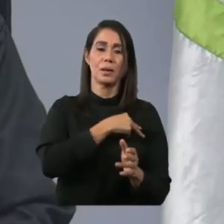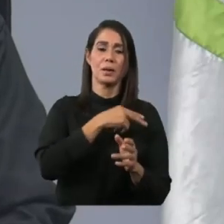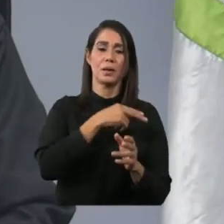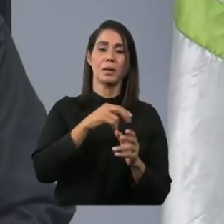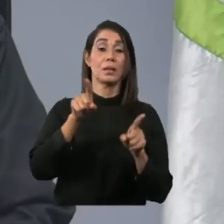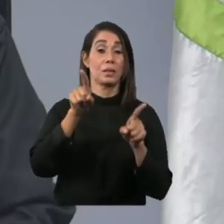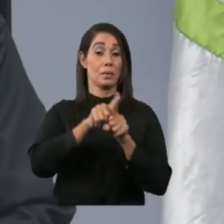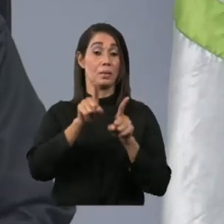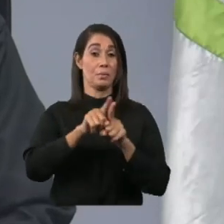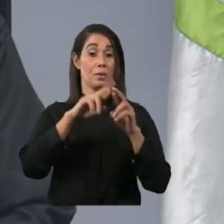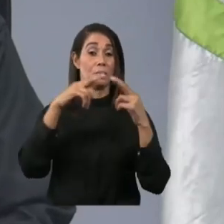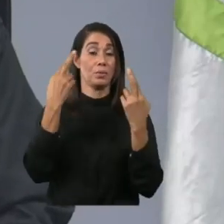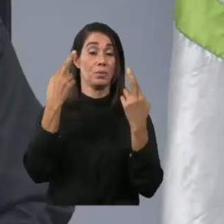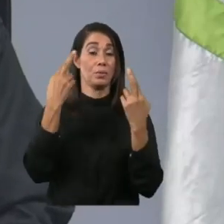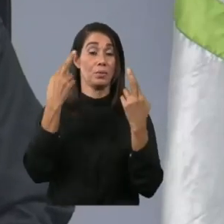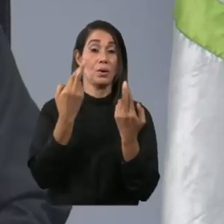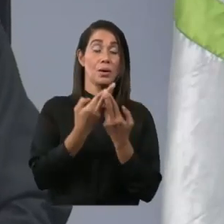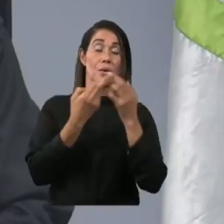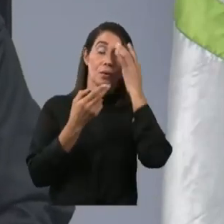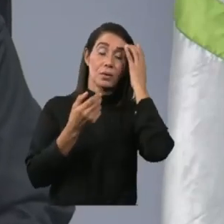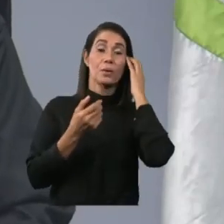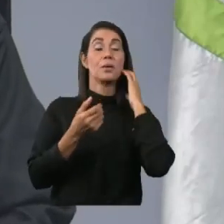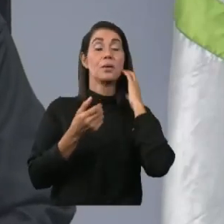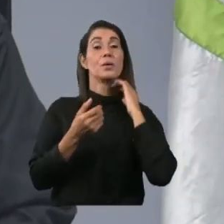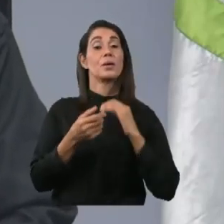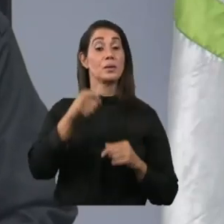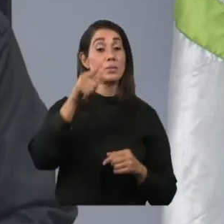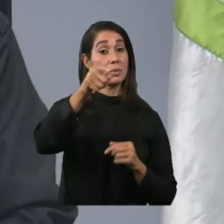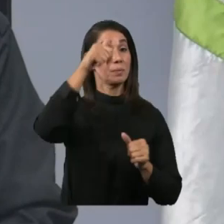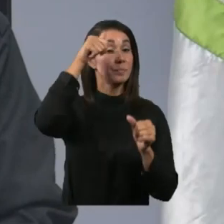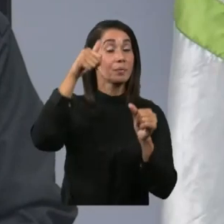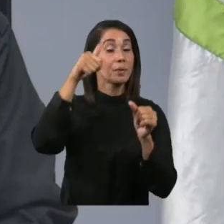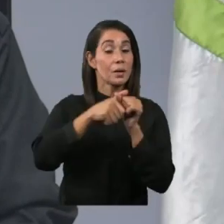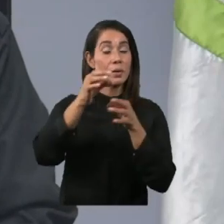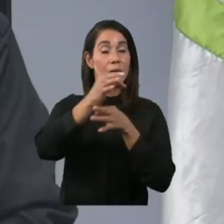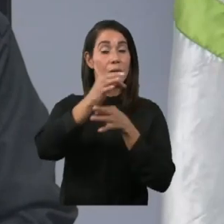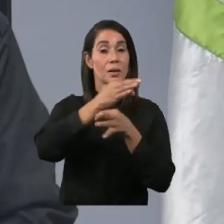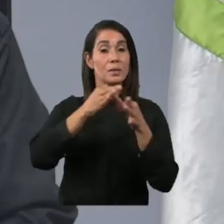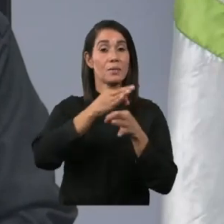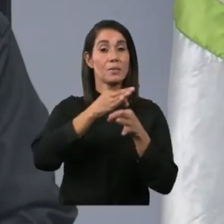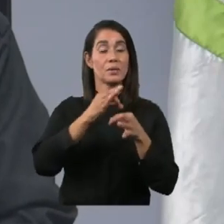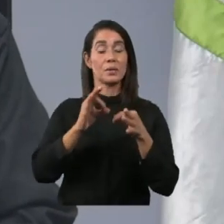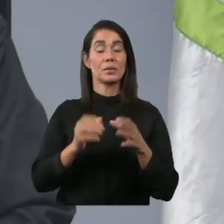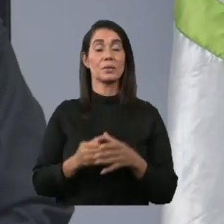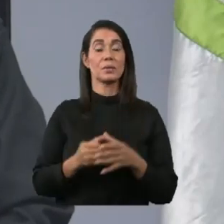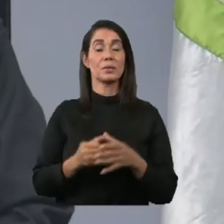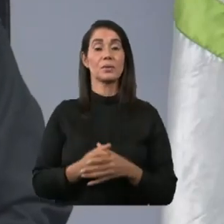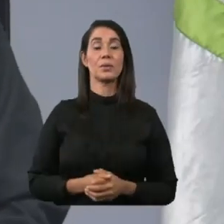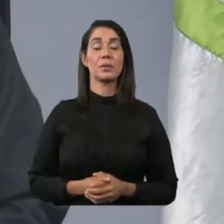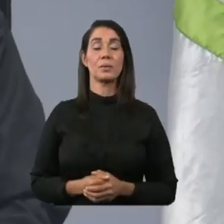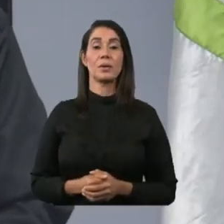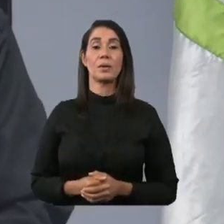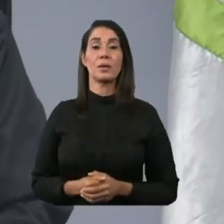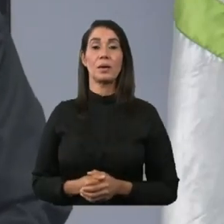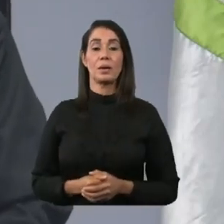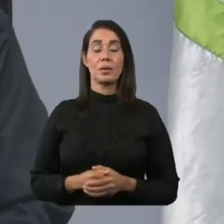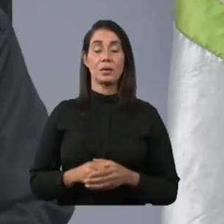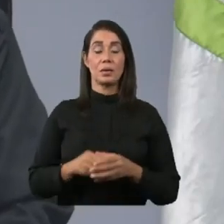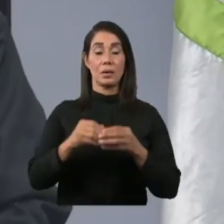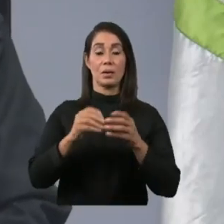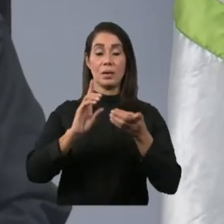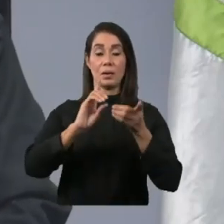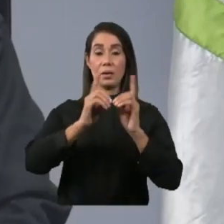reuniones, y recuerde que San Francisco de Macorís prácticamente se descabezó la dirección provincial